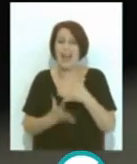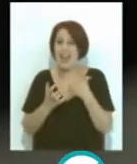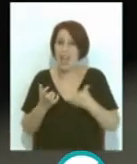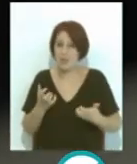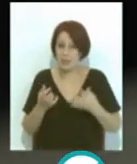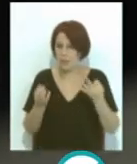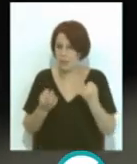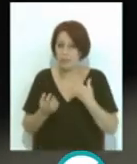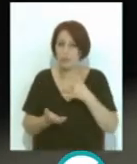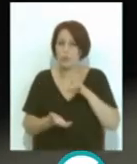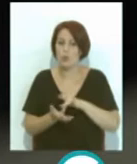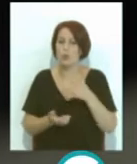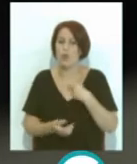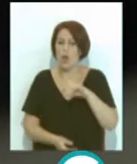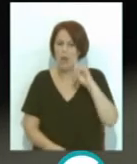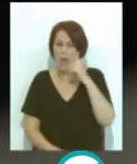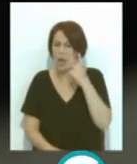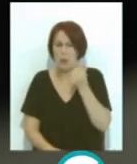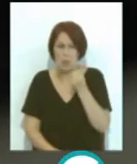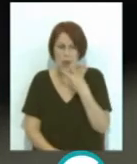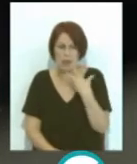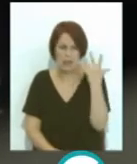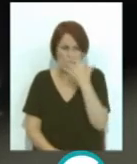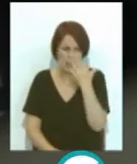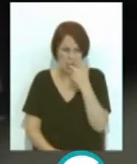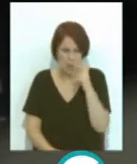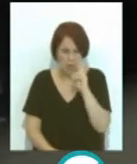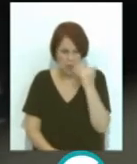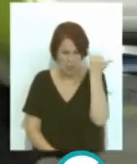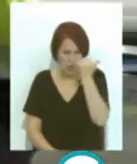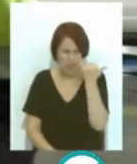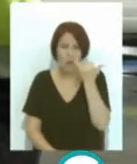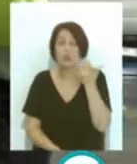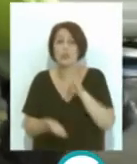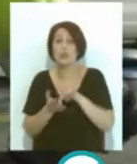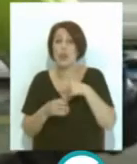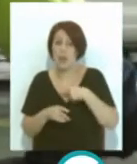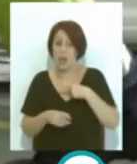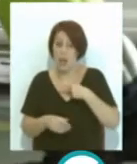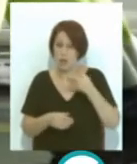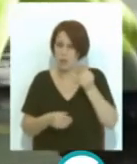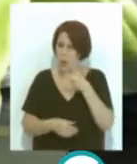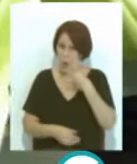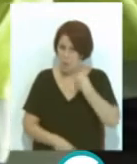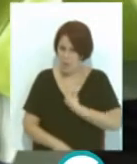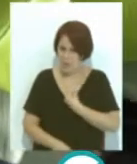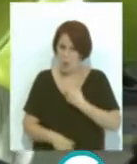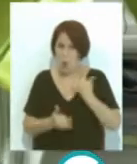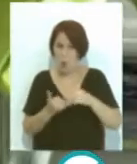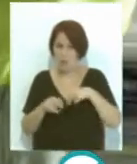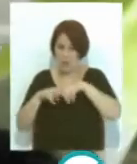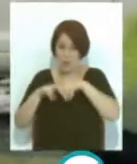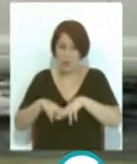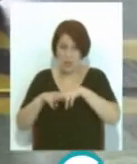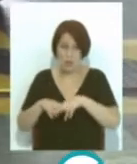grave no sólo cuando no sea posible identificar el número de kilómetros sino también cuando la lectura coincida con la de la última inspección